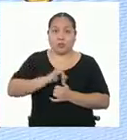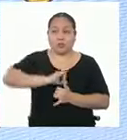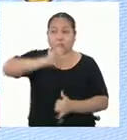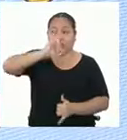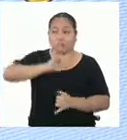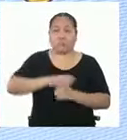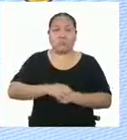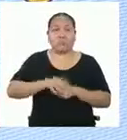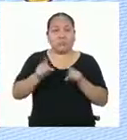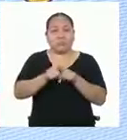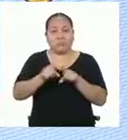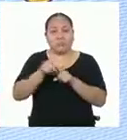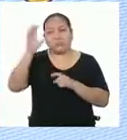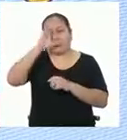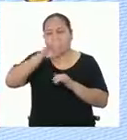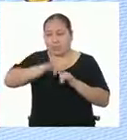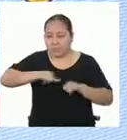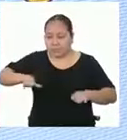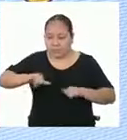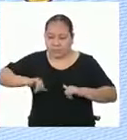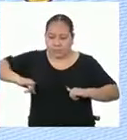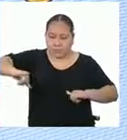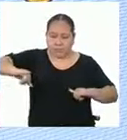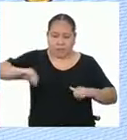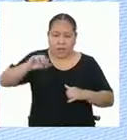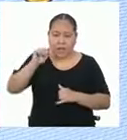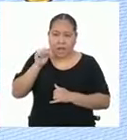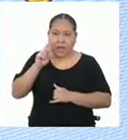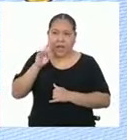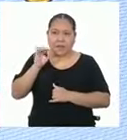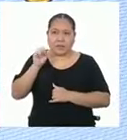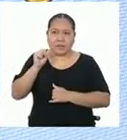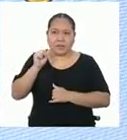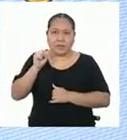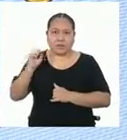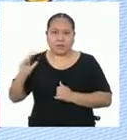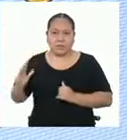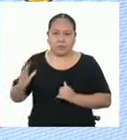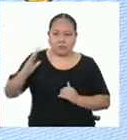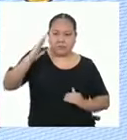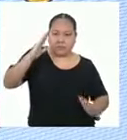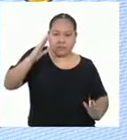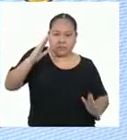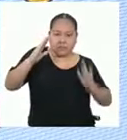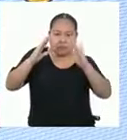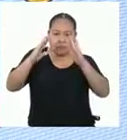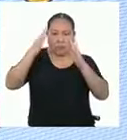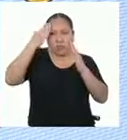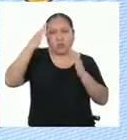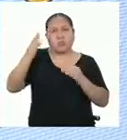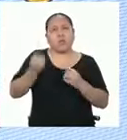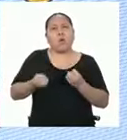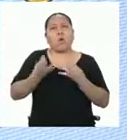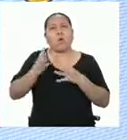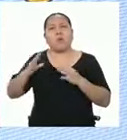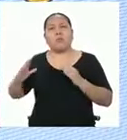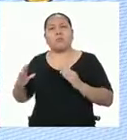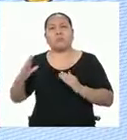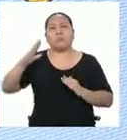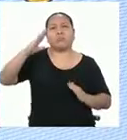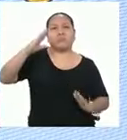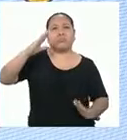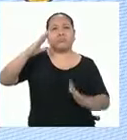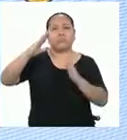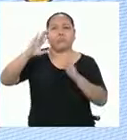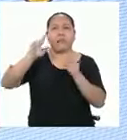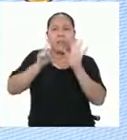También tengo que buscar varas que hagan de la arista de la pirámide. Pero no sé cuántos metros debe medir la vara para diseñar